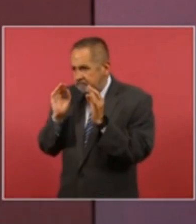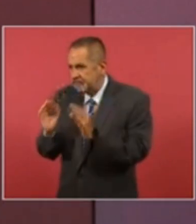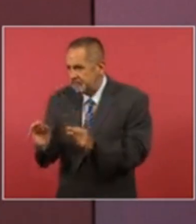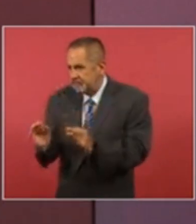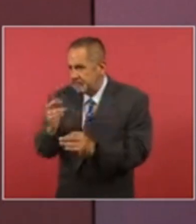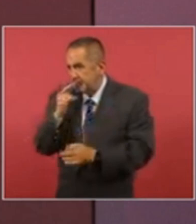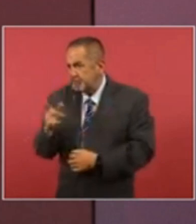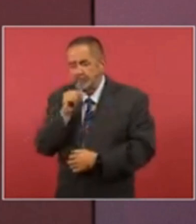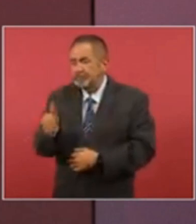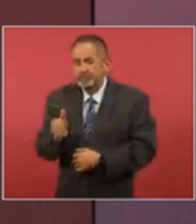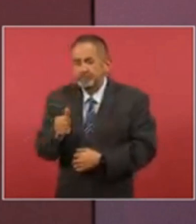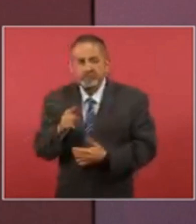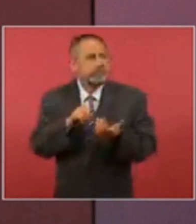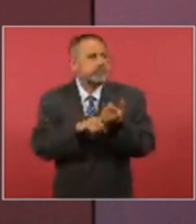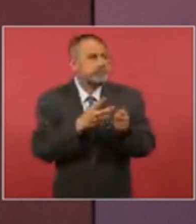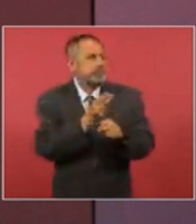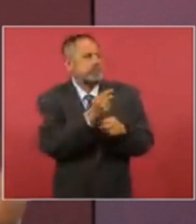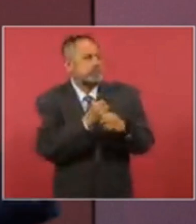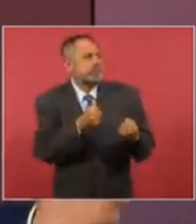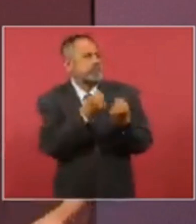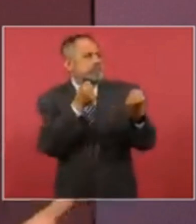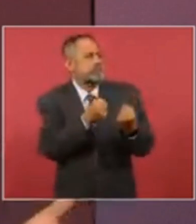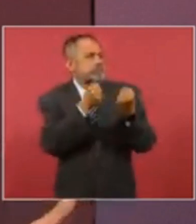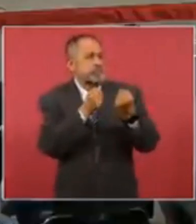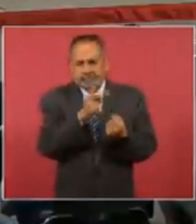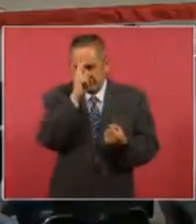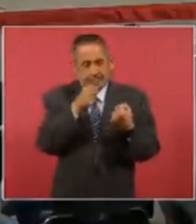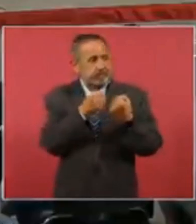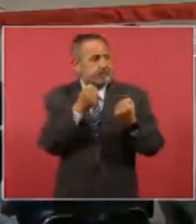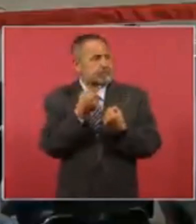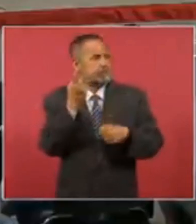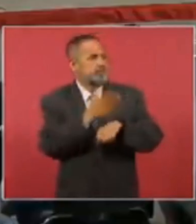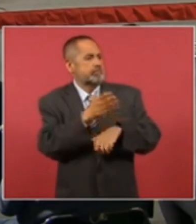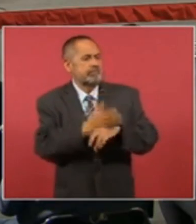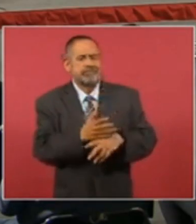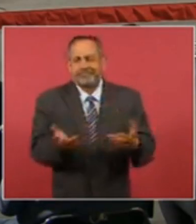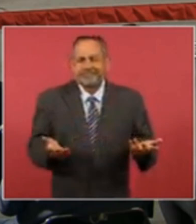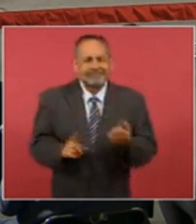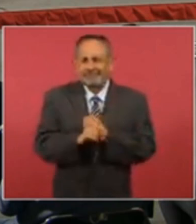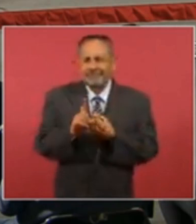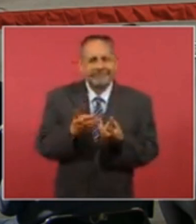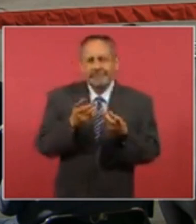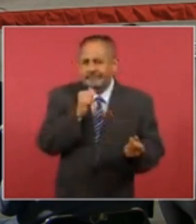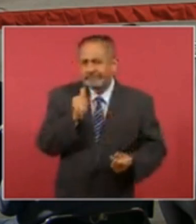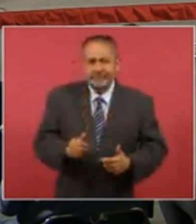resolviera el problema también yo sostuve cuando